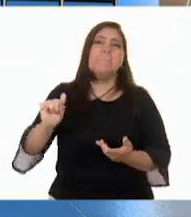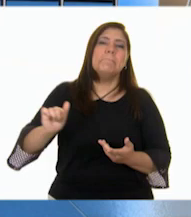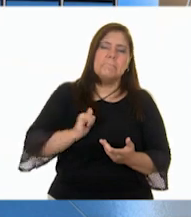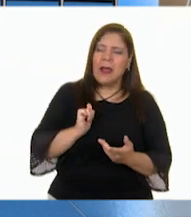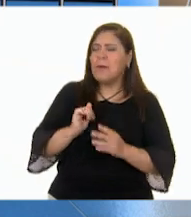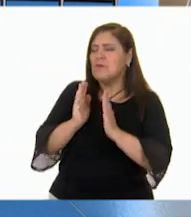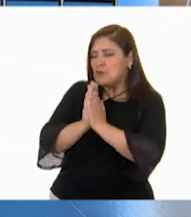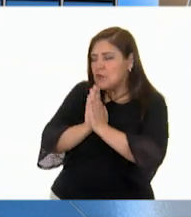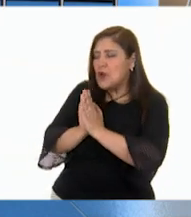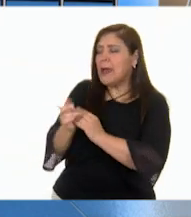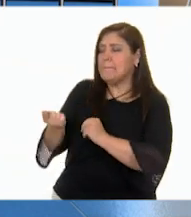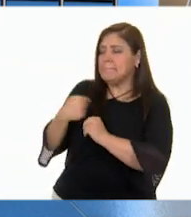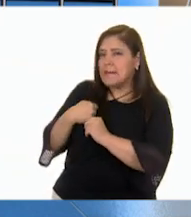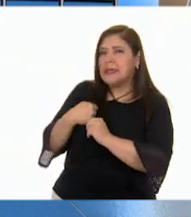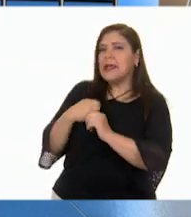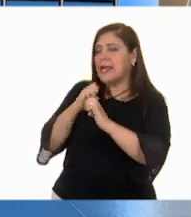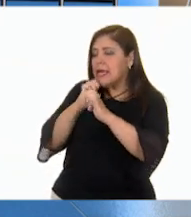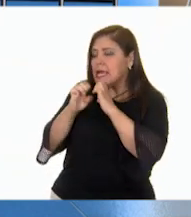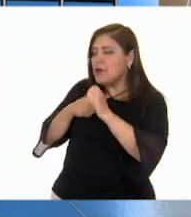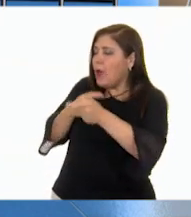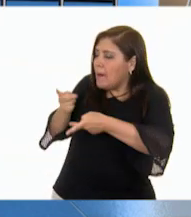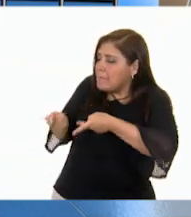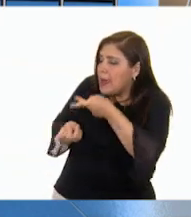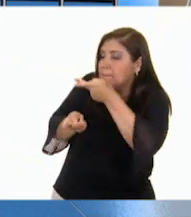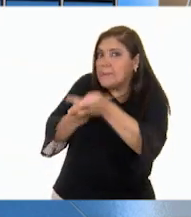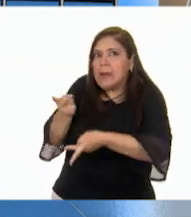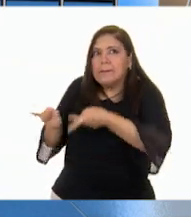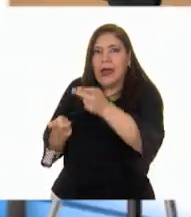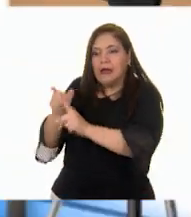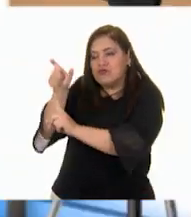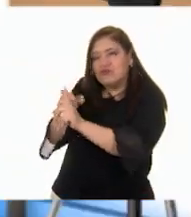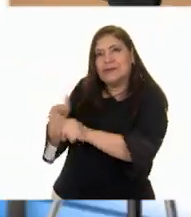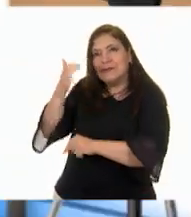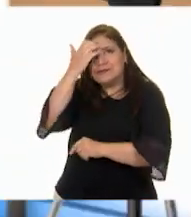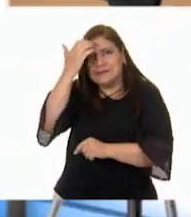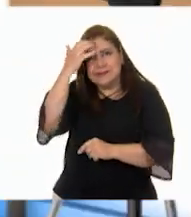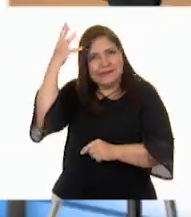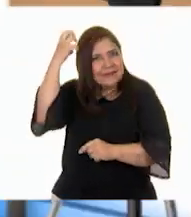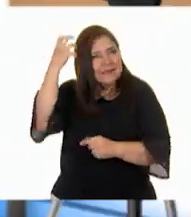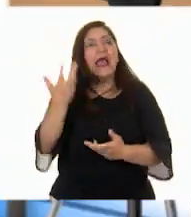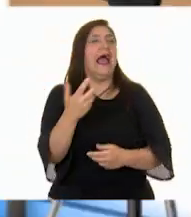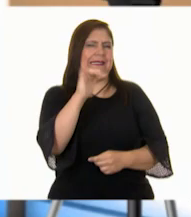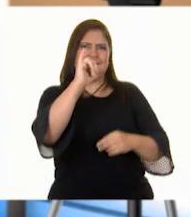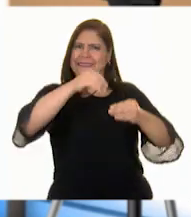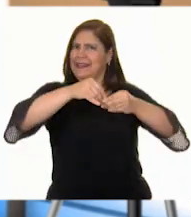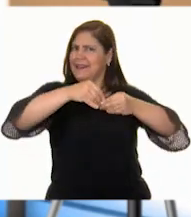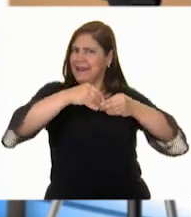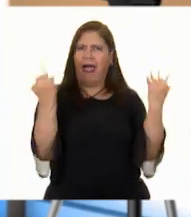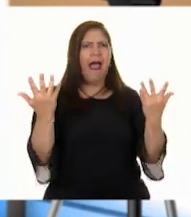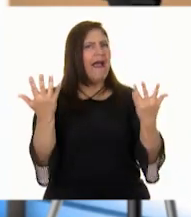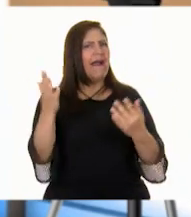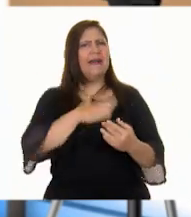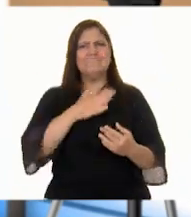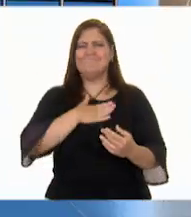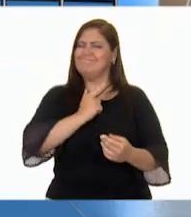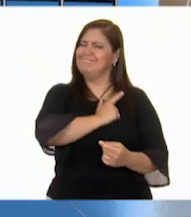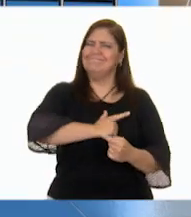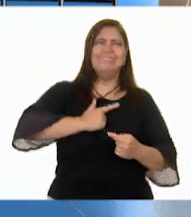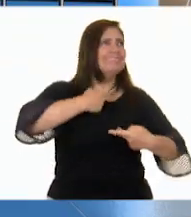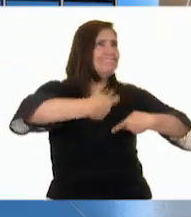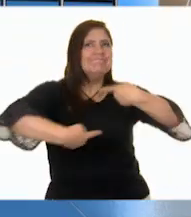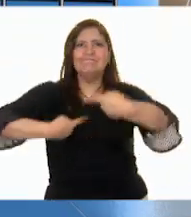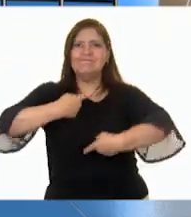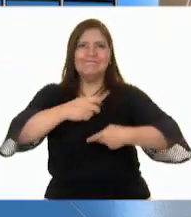una entrevista para que las niñas y niños te conozcan. ¡Claro que sí! Me gustan las entrevistas.